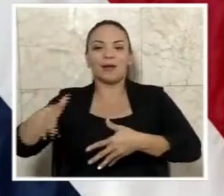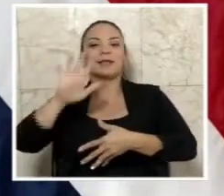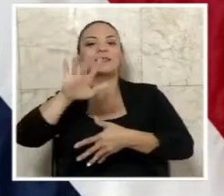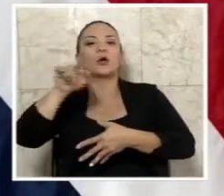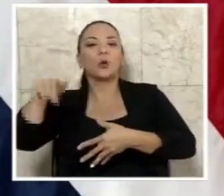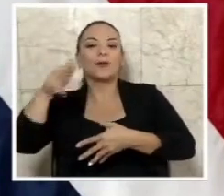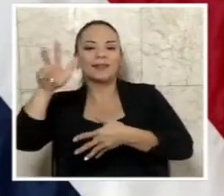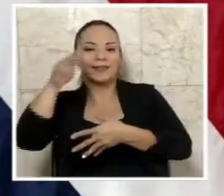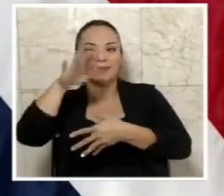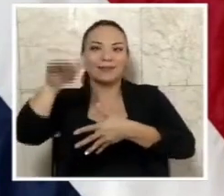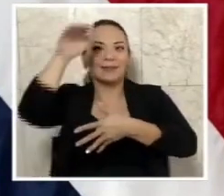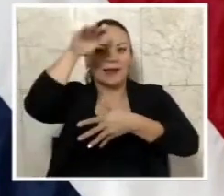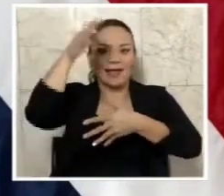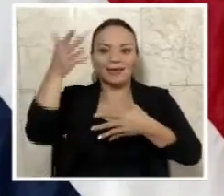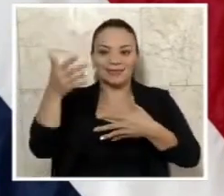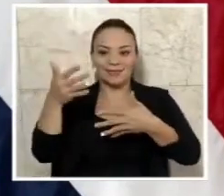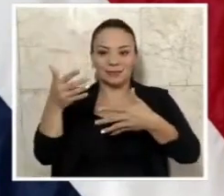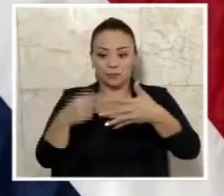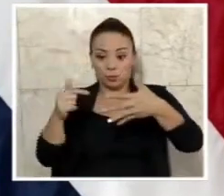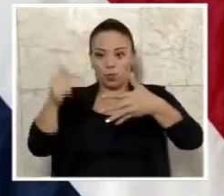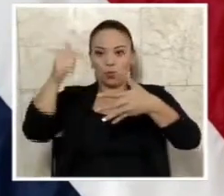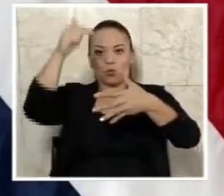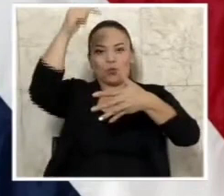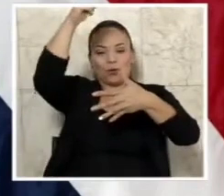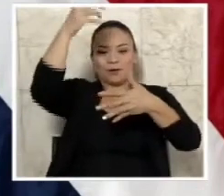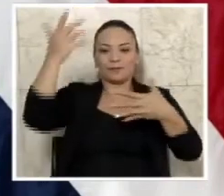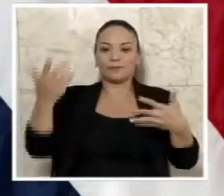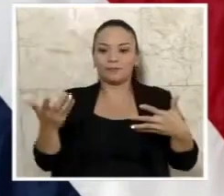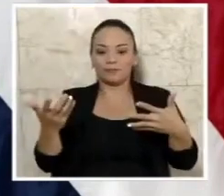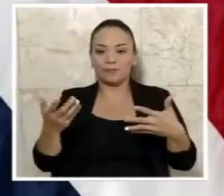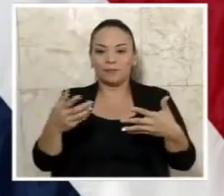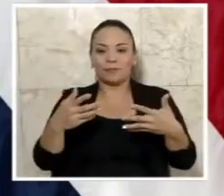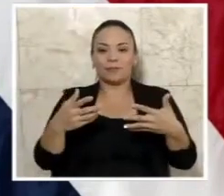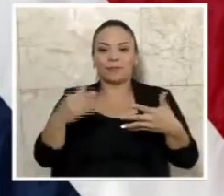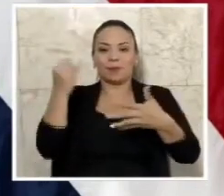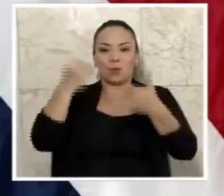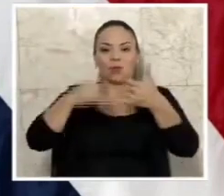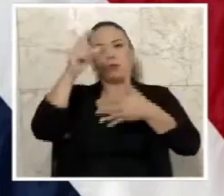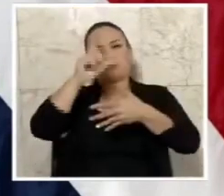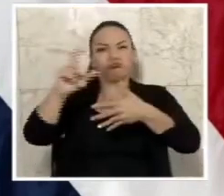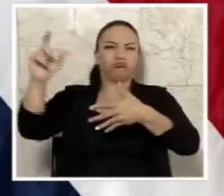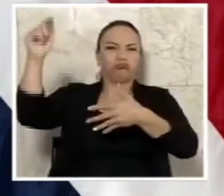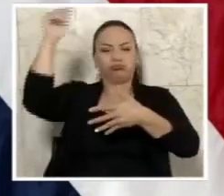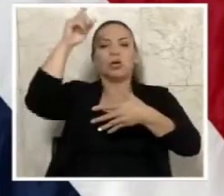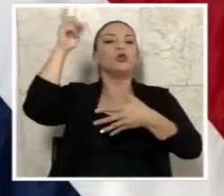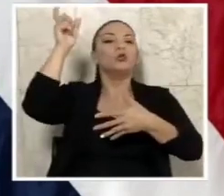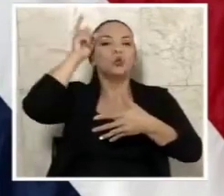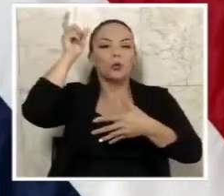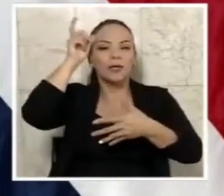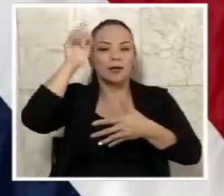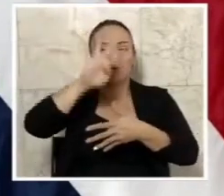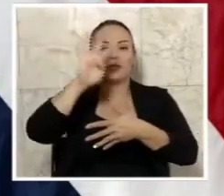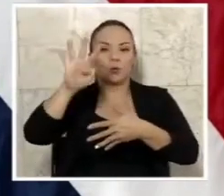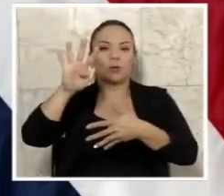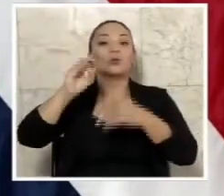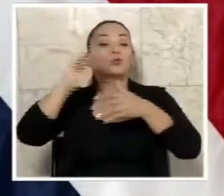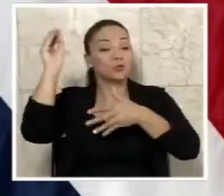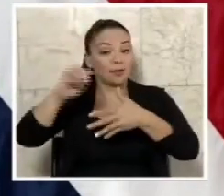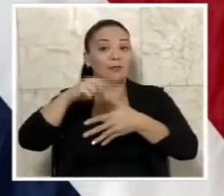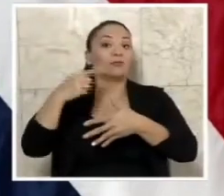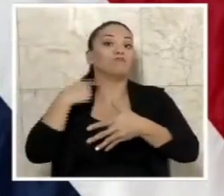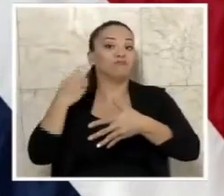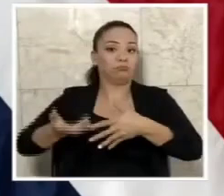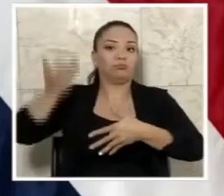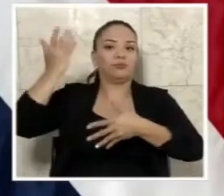.3%. Así hasta que llega a Turquía, que es 44%.